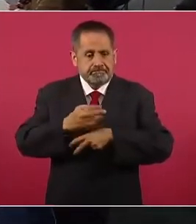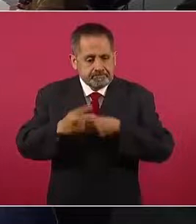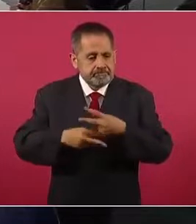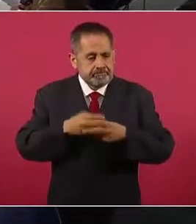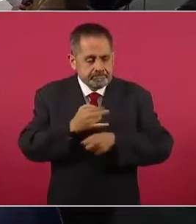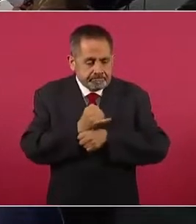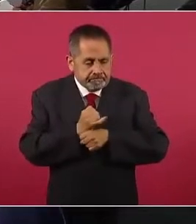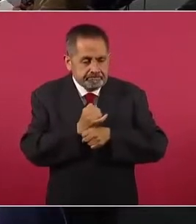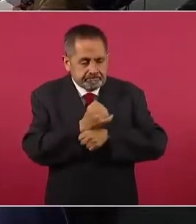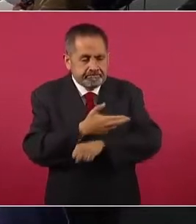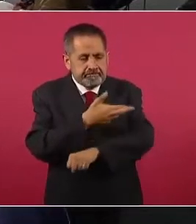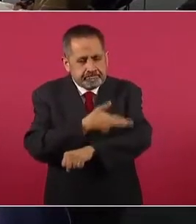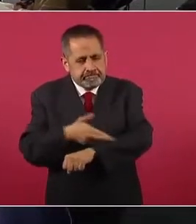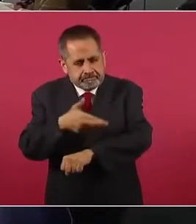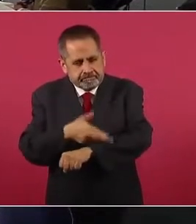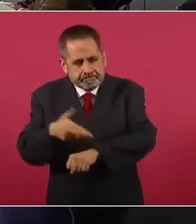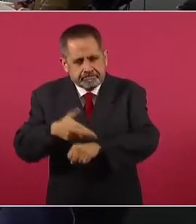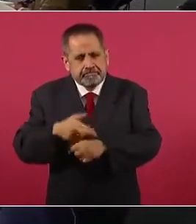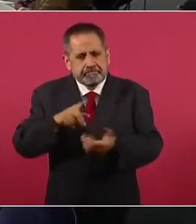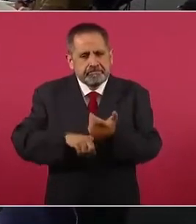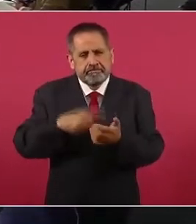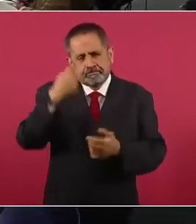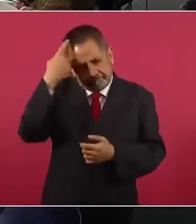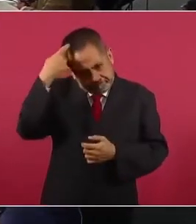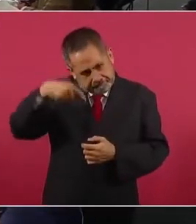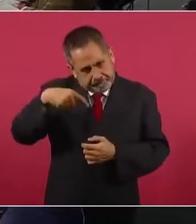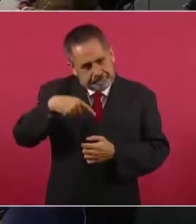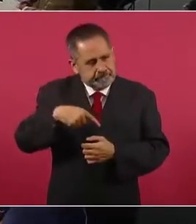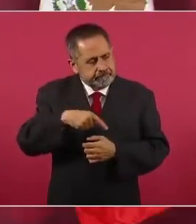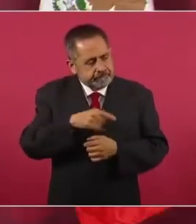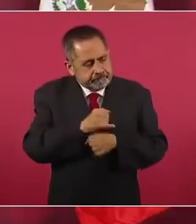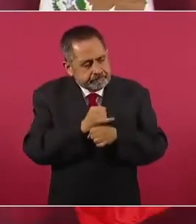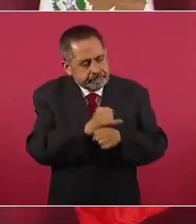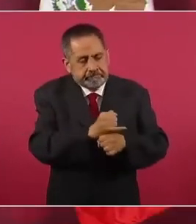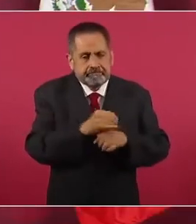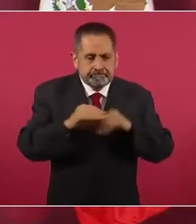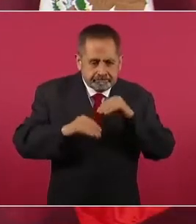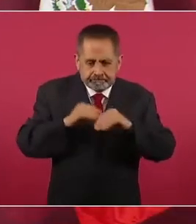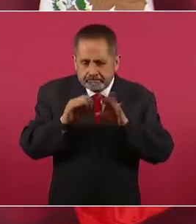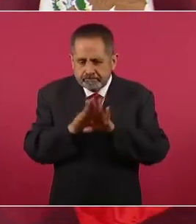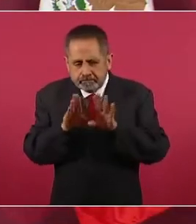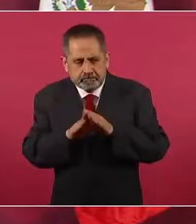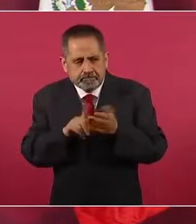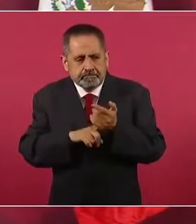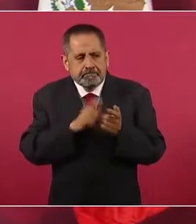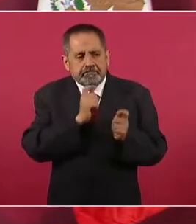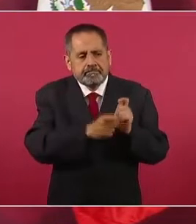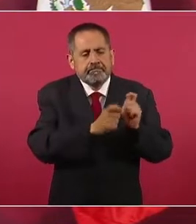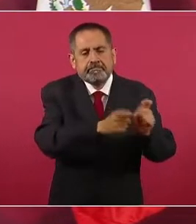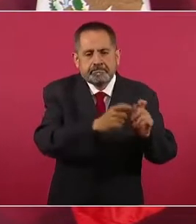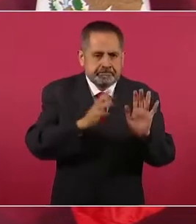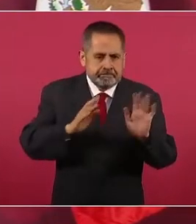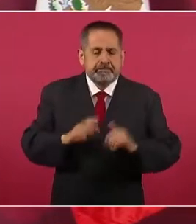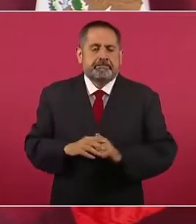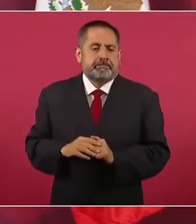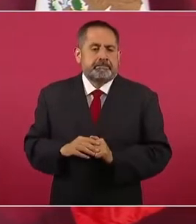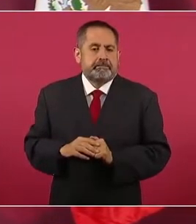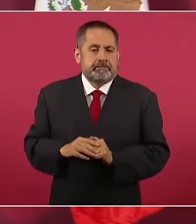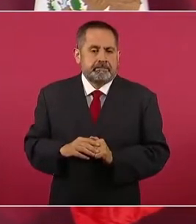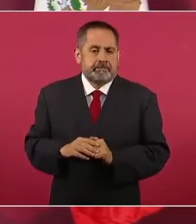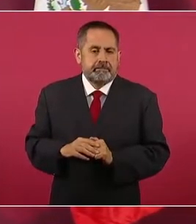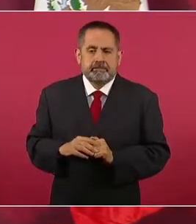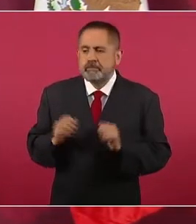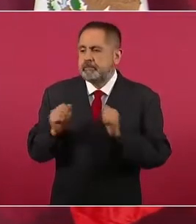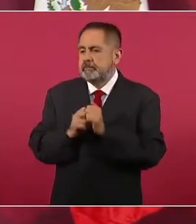procedimientos de investigación, desarrollando los procedimientos de investigación en